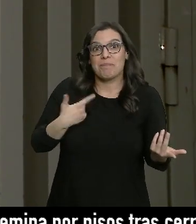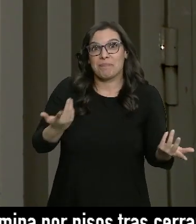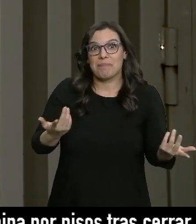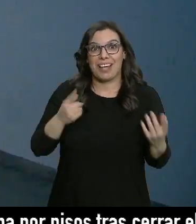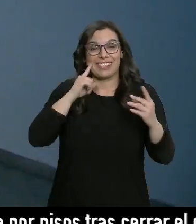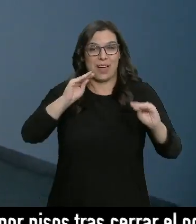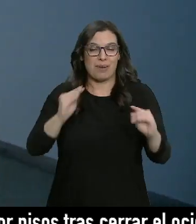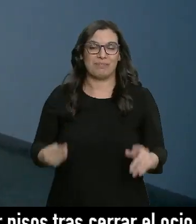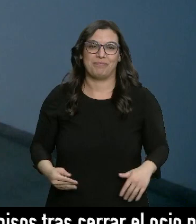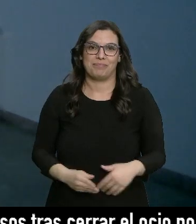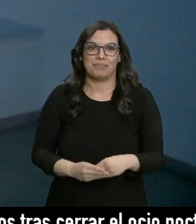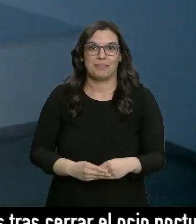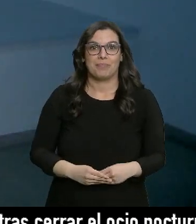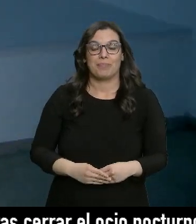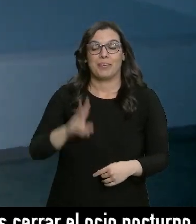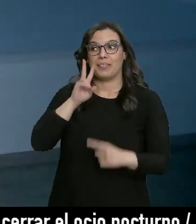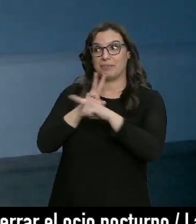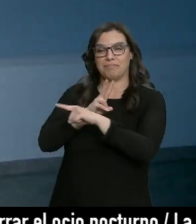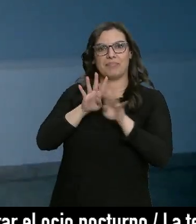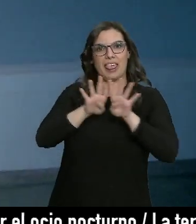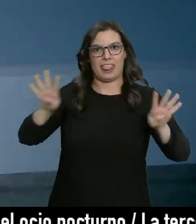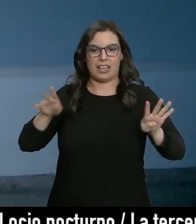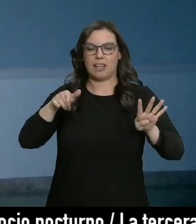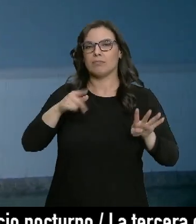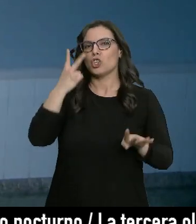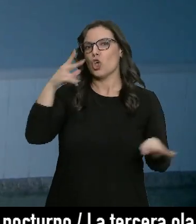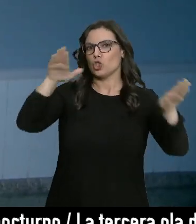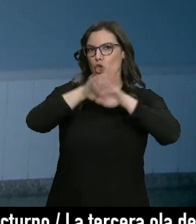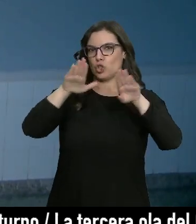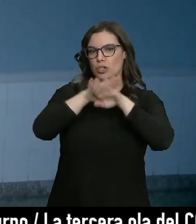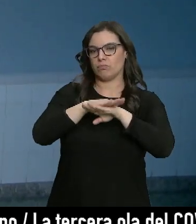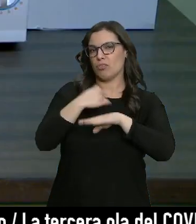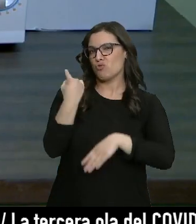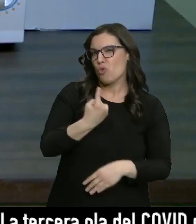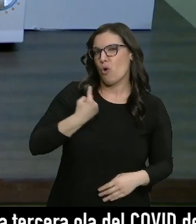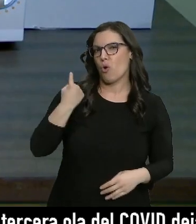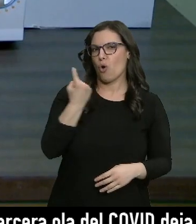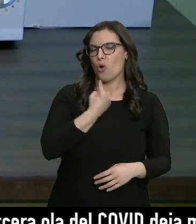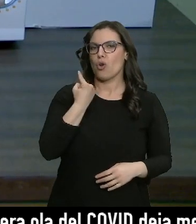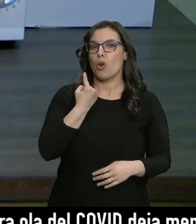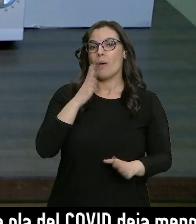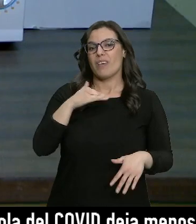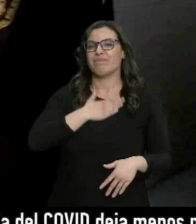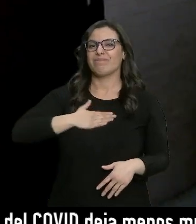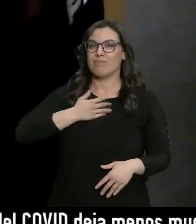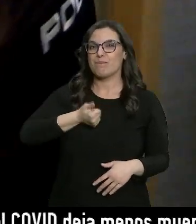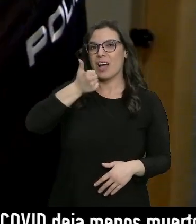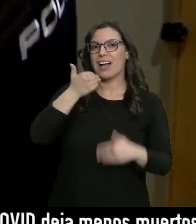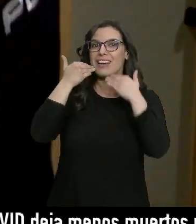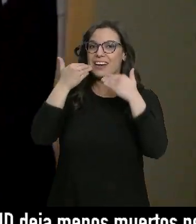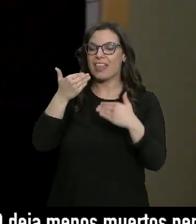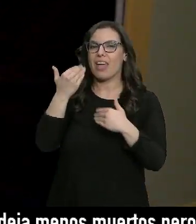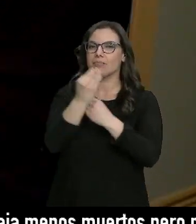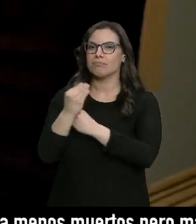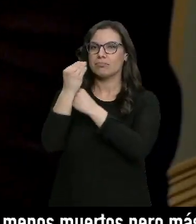que llama la atención. En una de estas celdas estuvo dos noches. Horas de soledad que para David fueron un poco más amables gracias a la humanidad